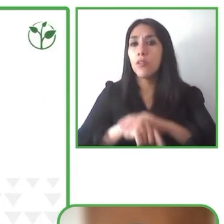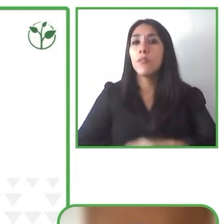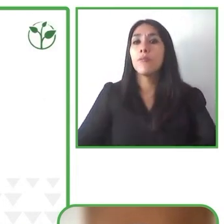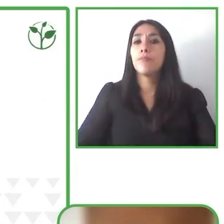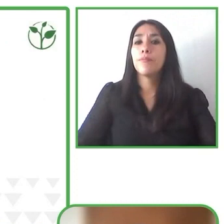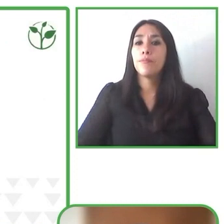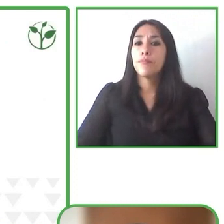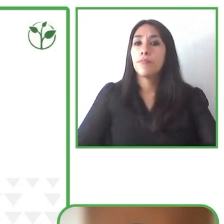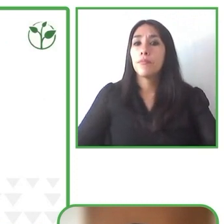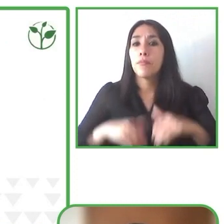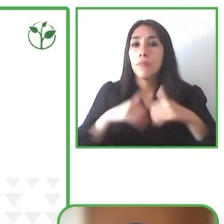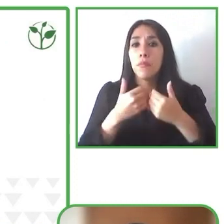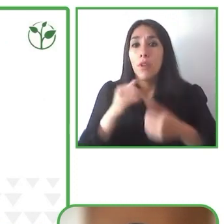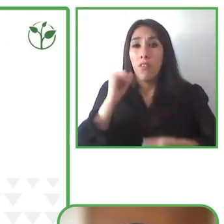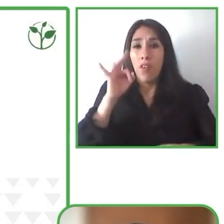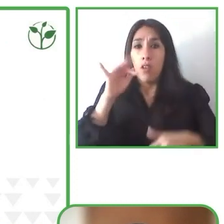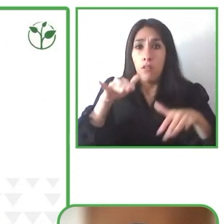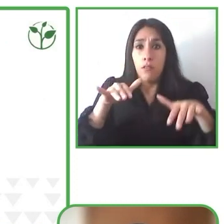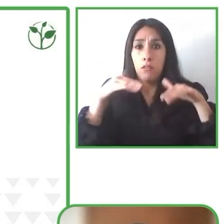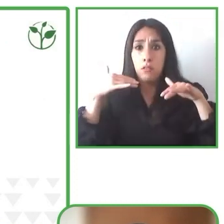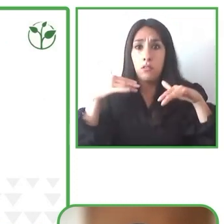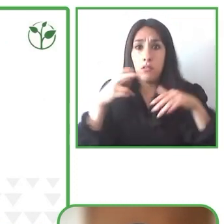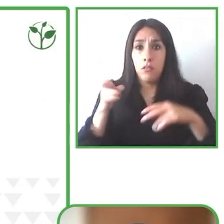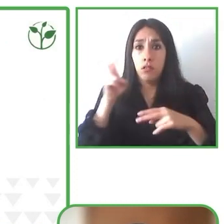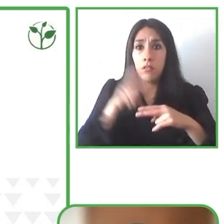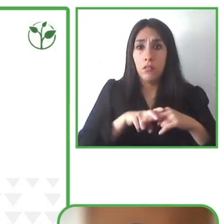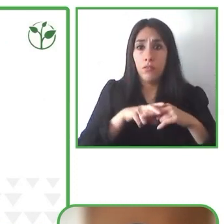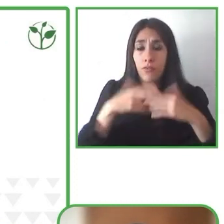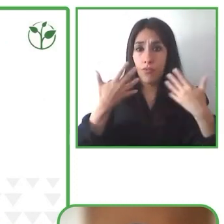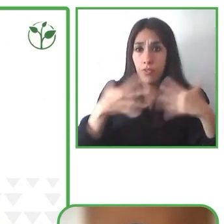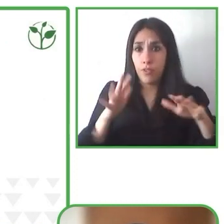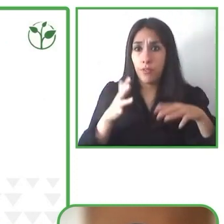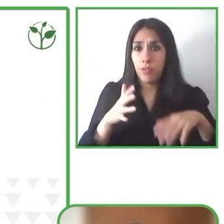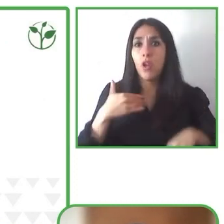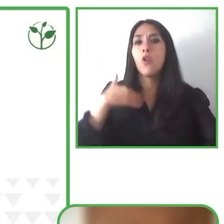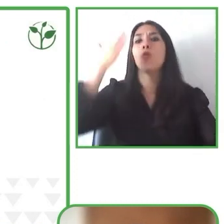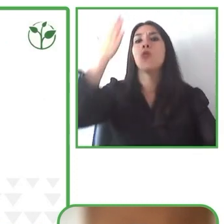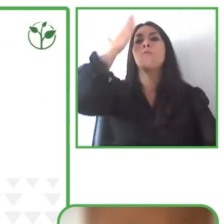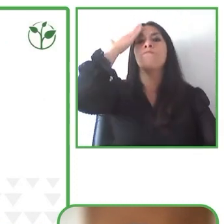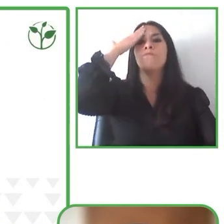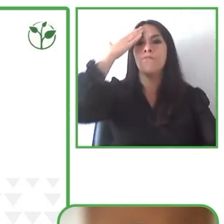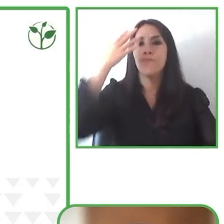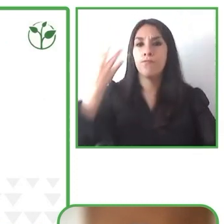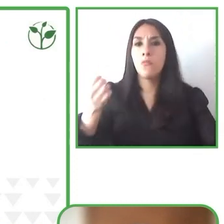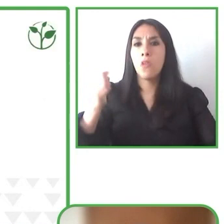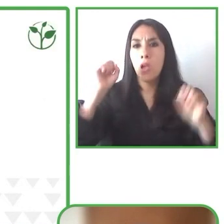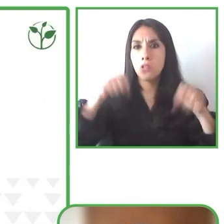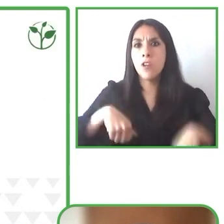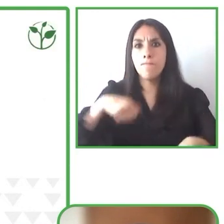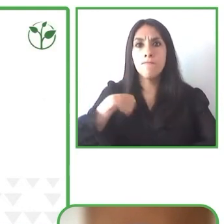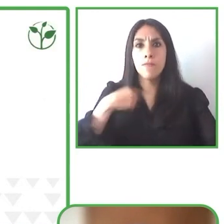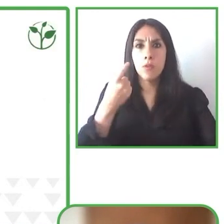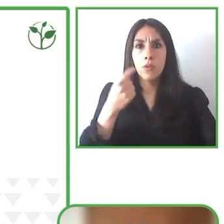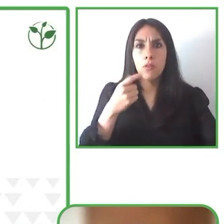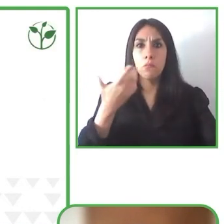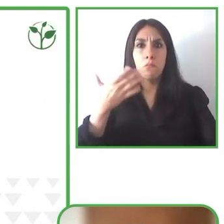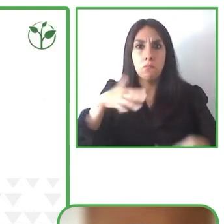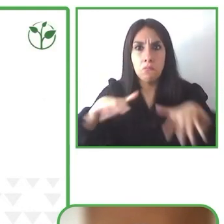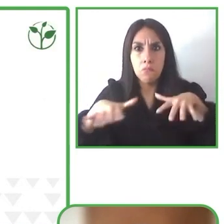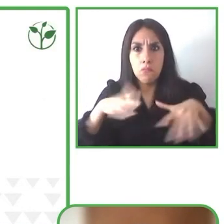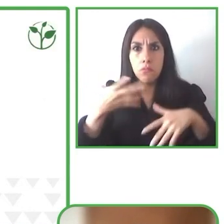puedan tener una serie de elementos para poder disfrutar mejor la obra de teatro